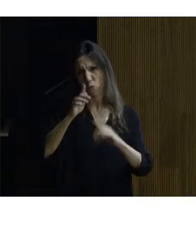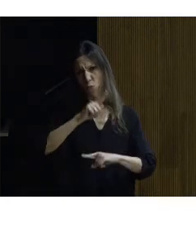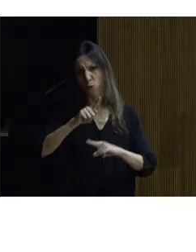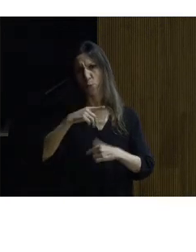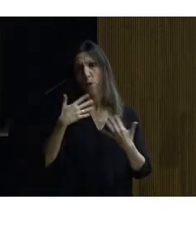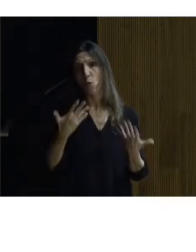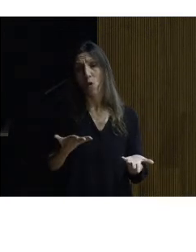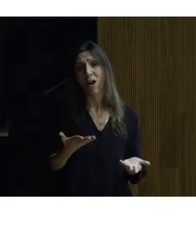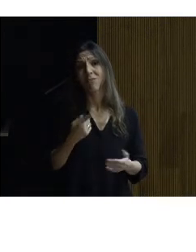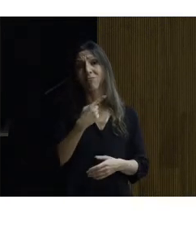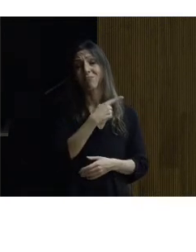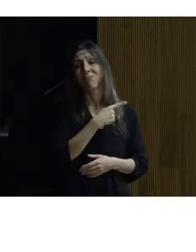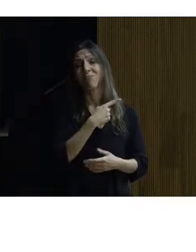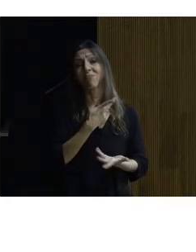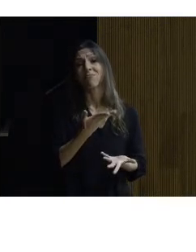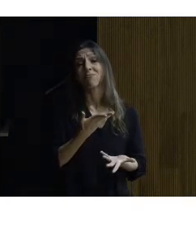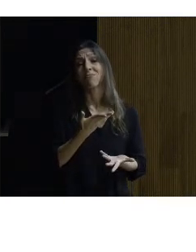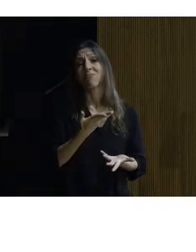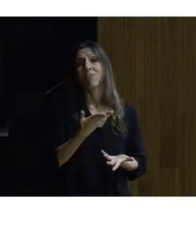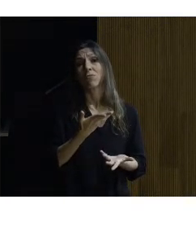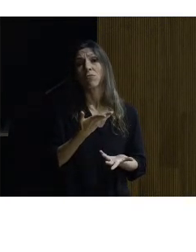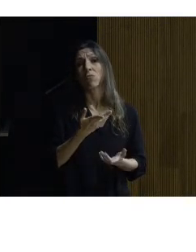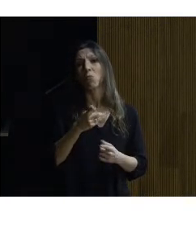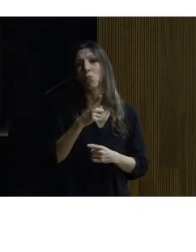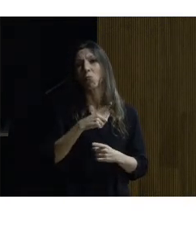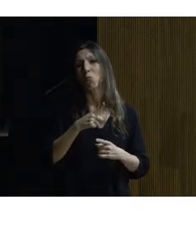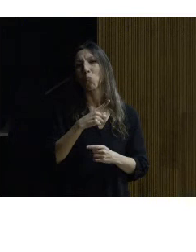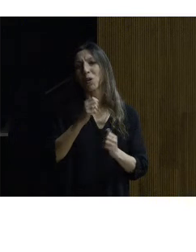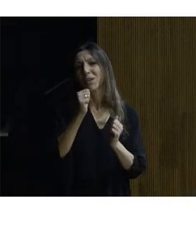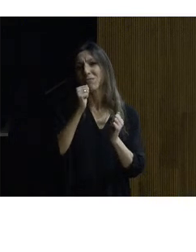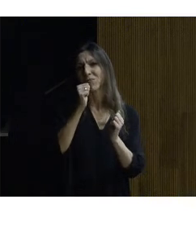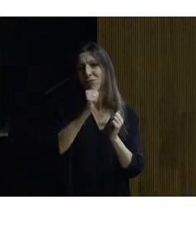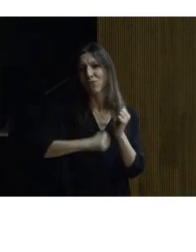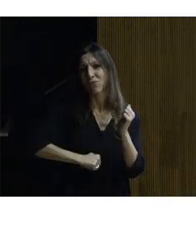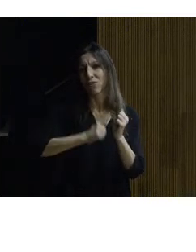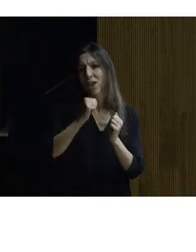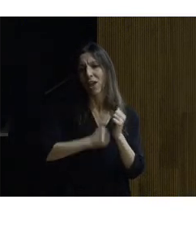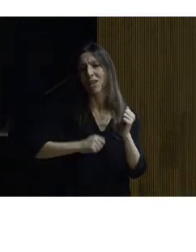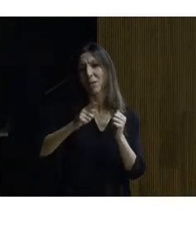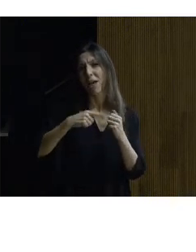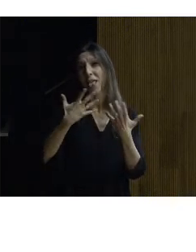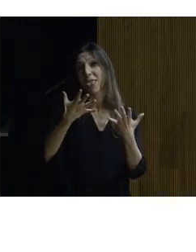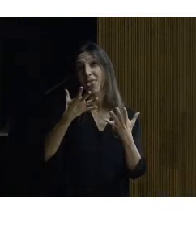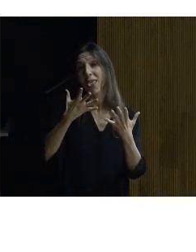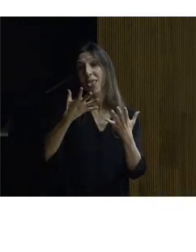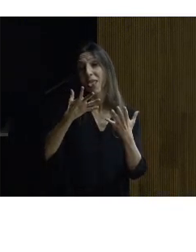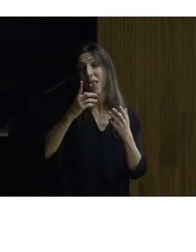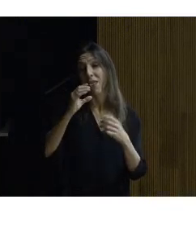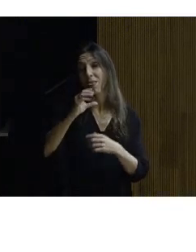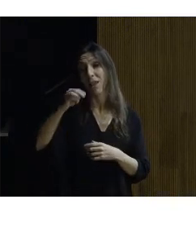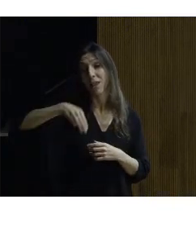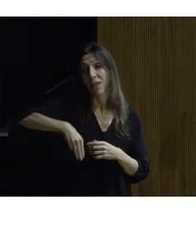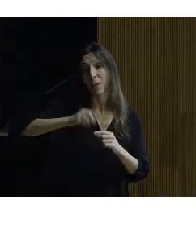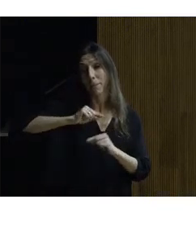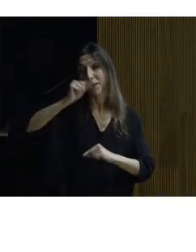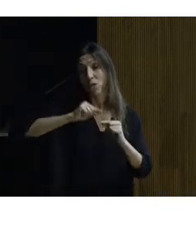un forjado de ese nivel y tenemos un de 10 centímetros más luego la estructura portante todo eso